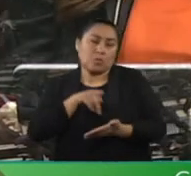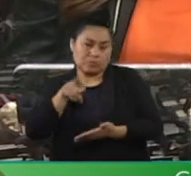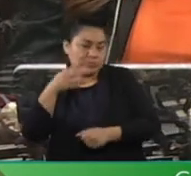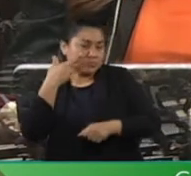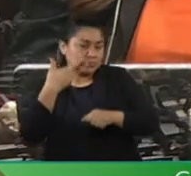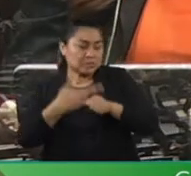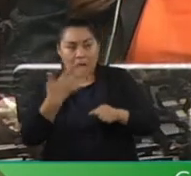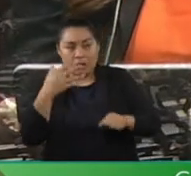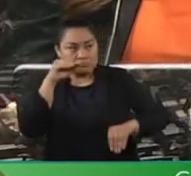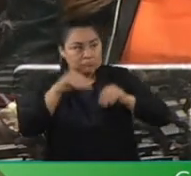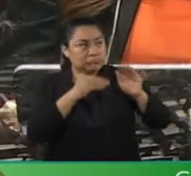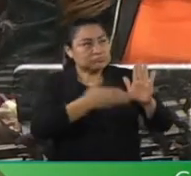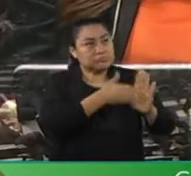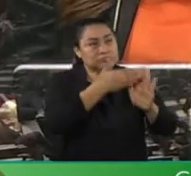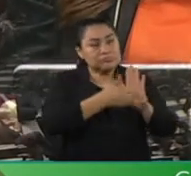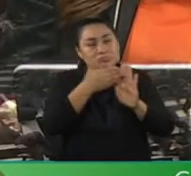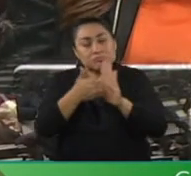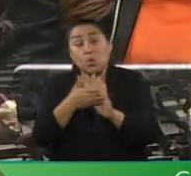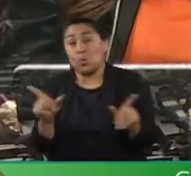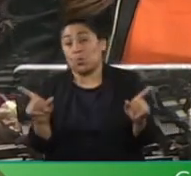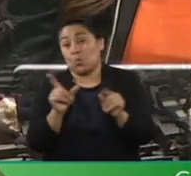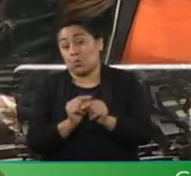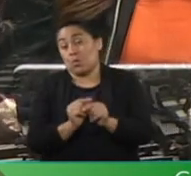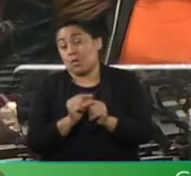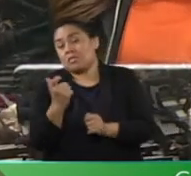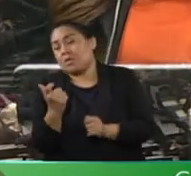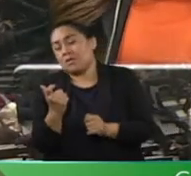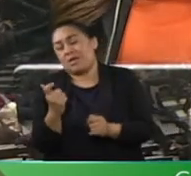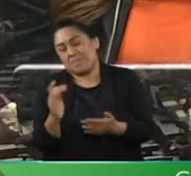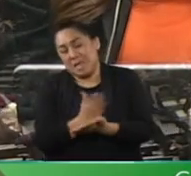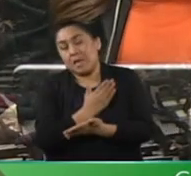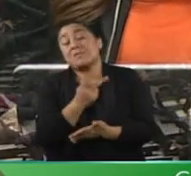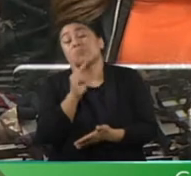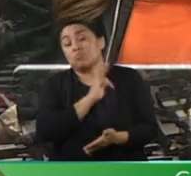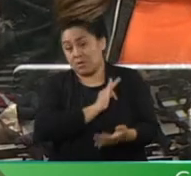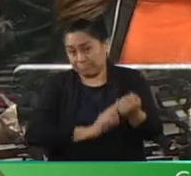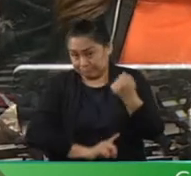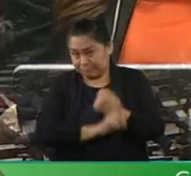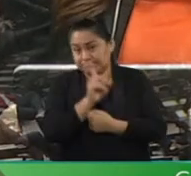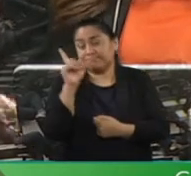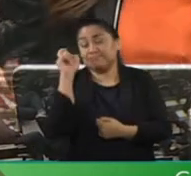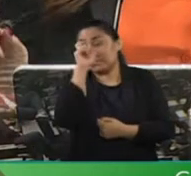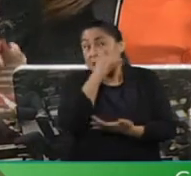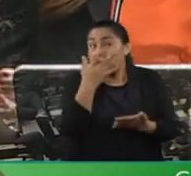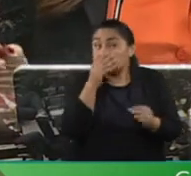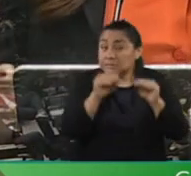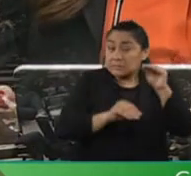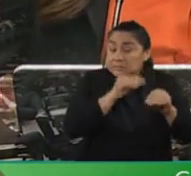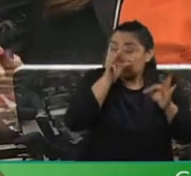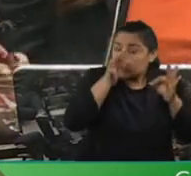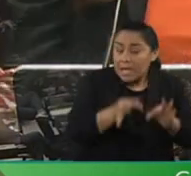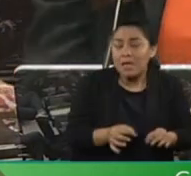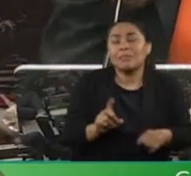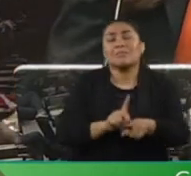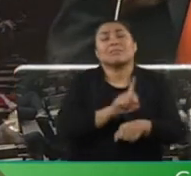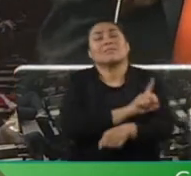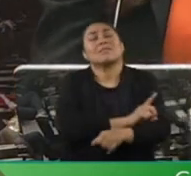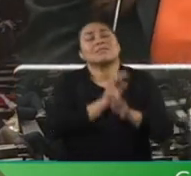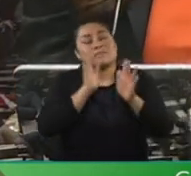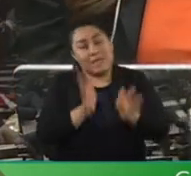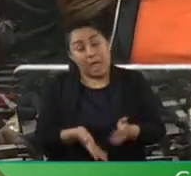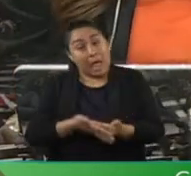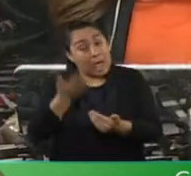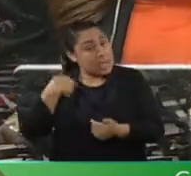y deje de enfocarse en el financiamiento puede originar problemas de calidad y eficiencia que ya surgieron cuando el Estado